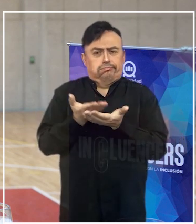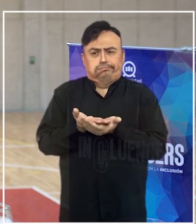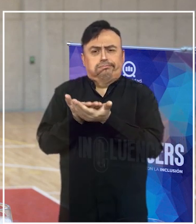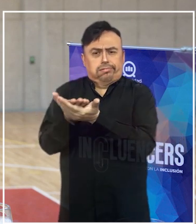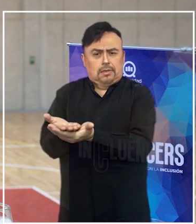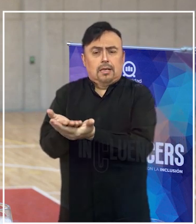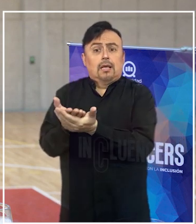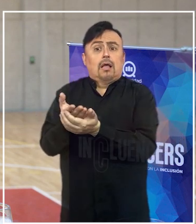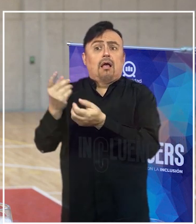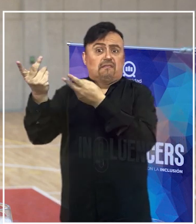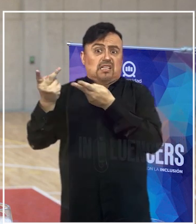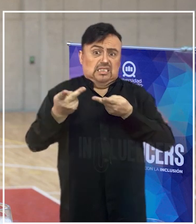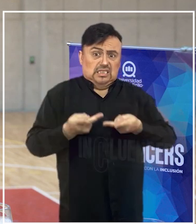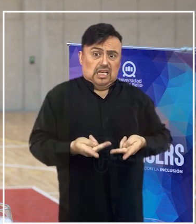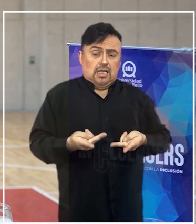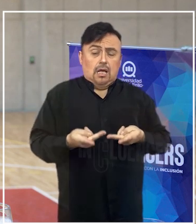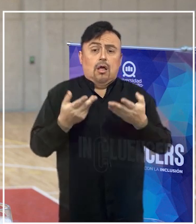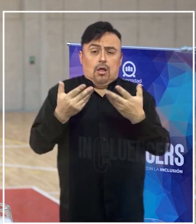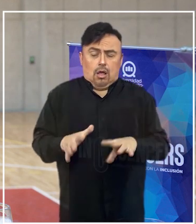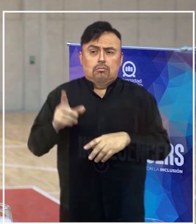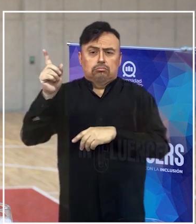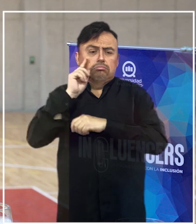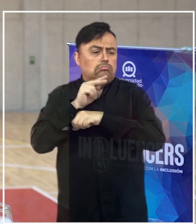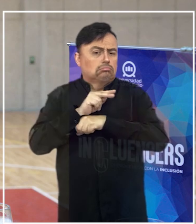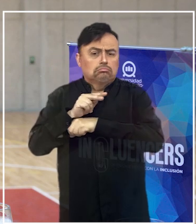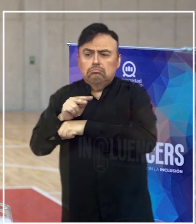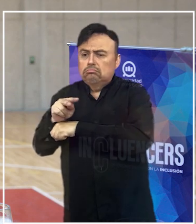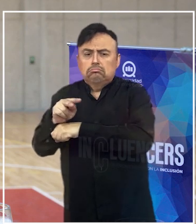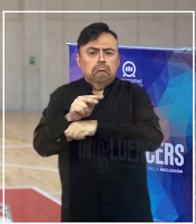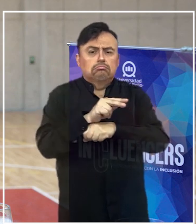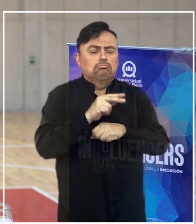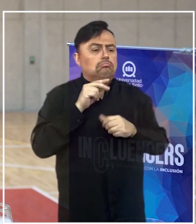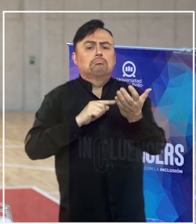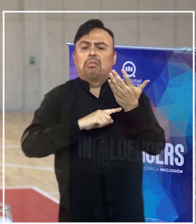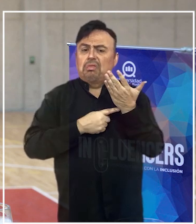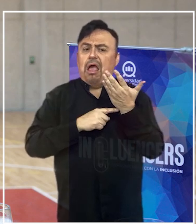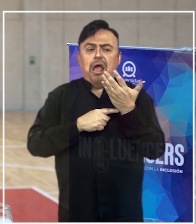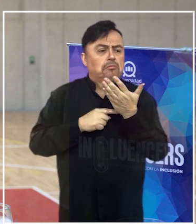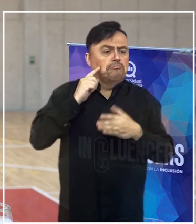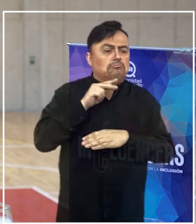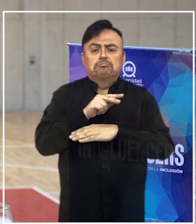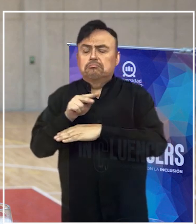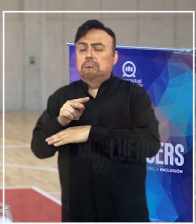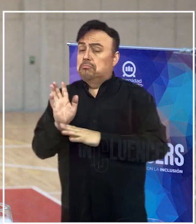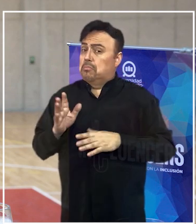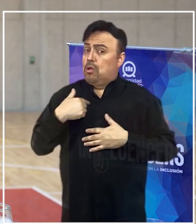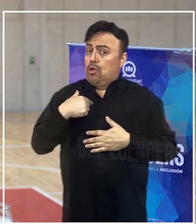Tuvimos visitas en las cuales se hacen inspecciones técnicas y yo diría que,